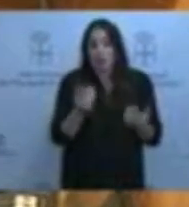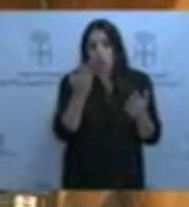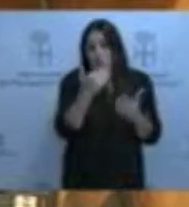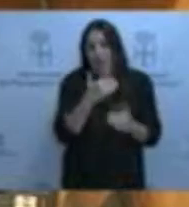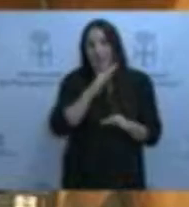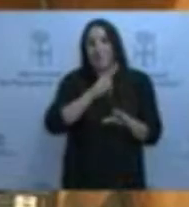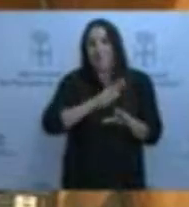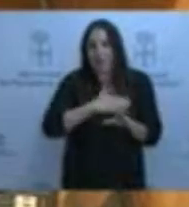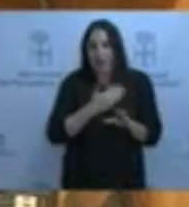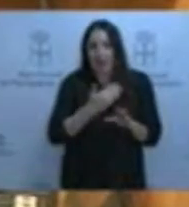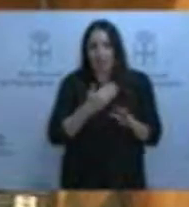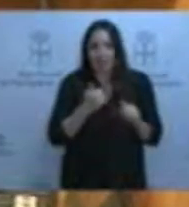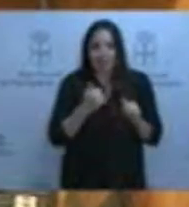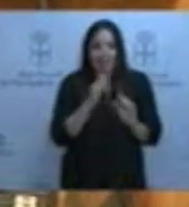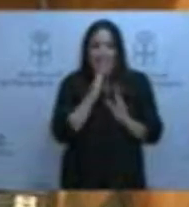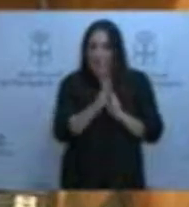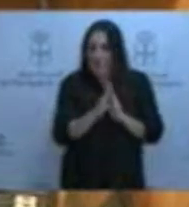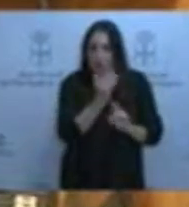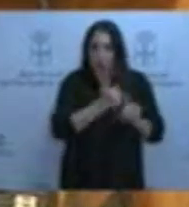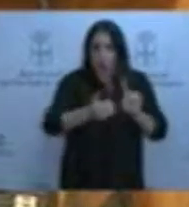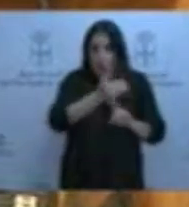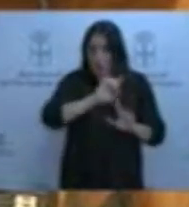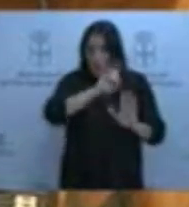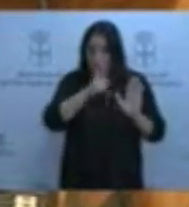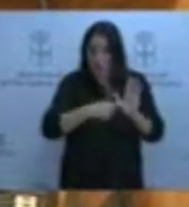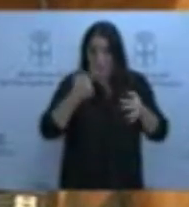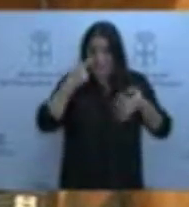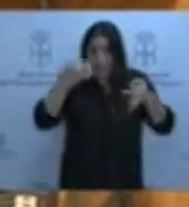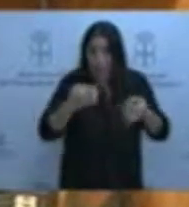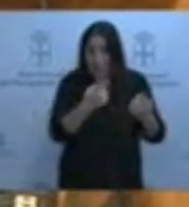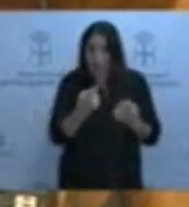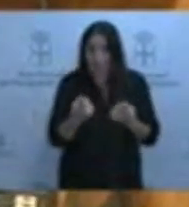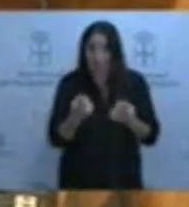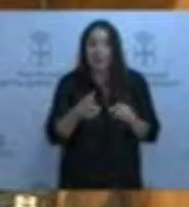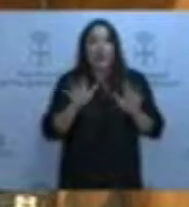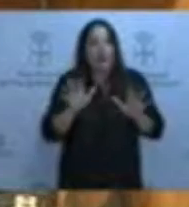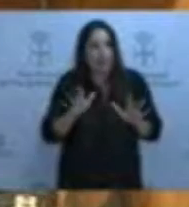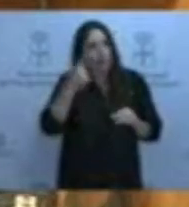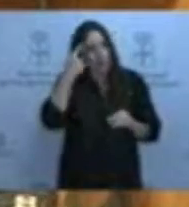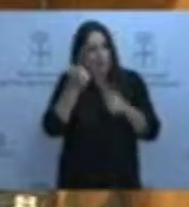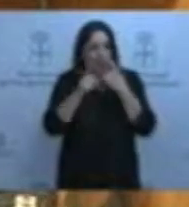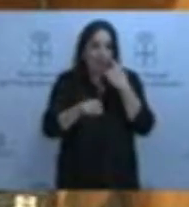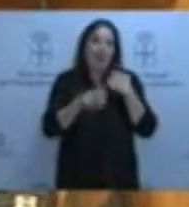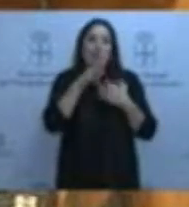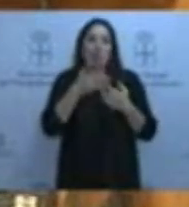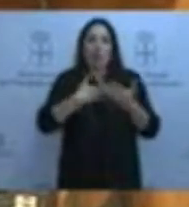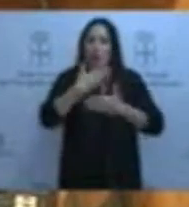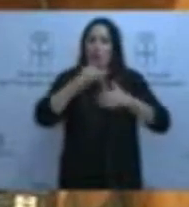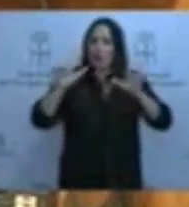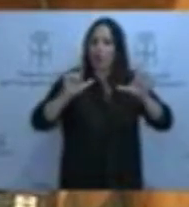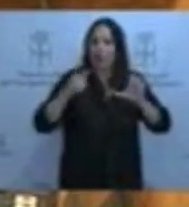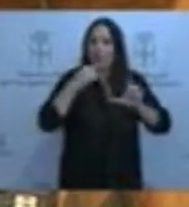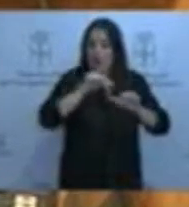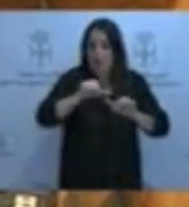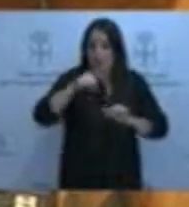abordar de manera inmediata la solución integral que, de una forma segura, requeriría, pero también sabrán, porque ha aparecido en los medios de comunicación esta